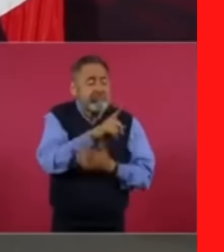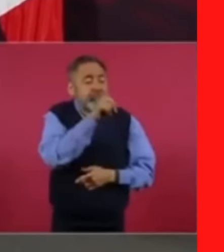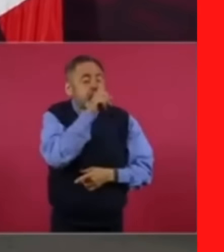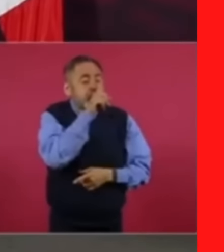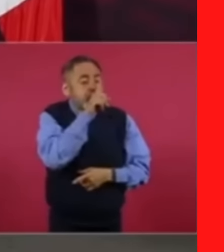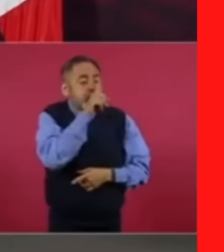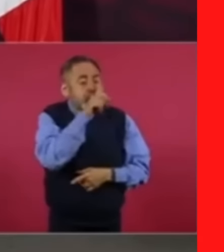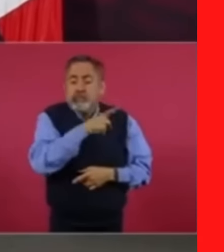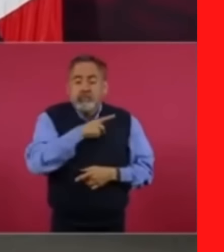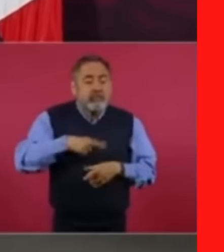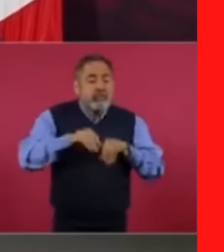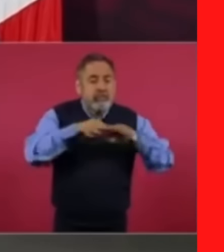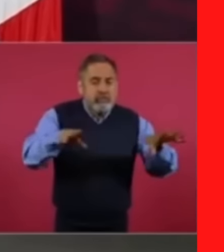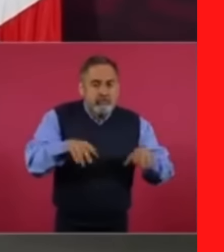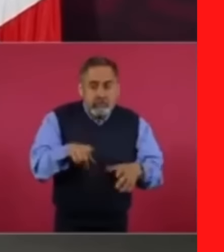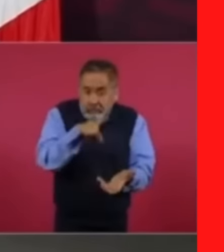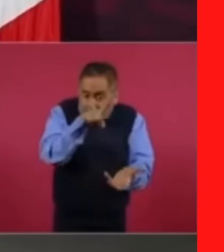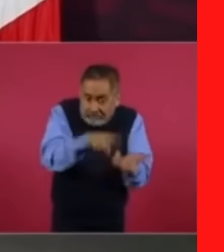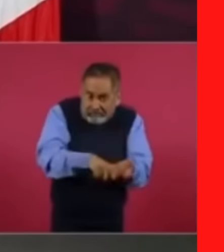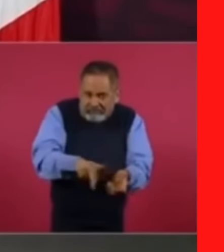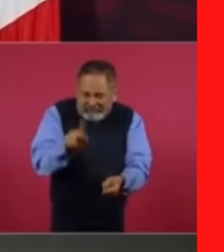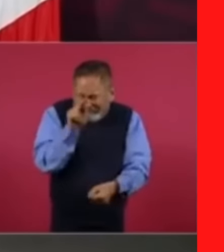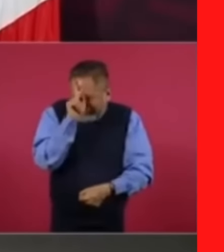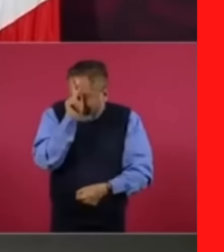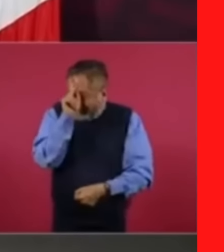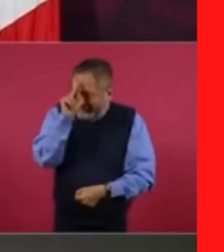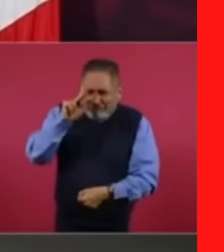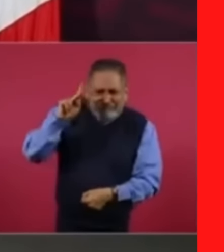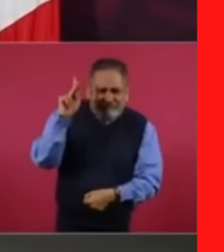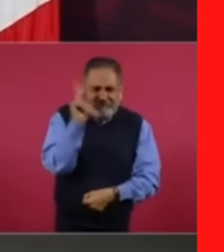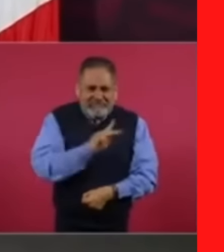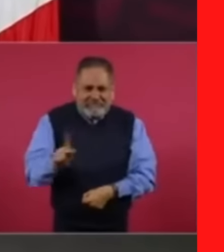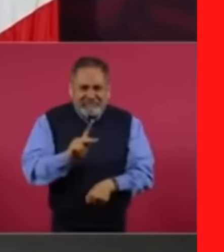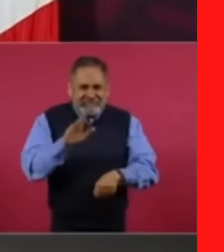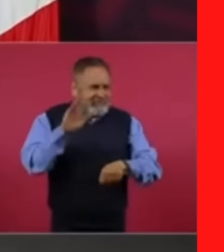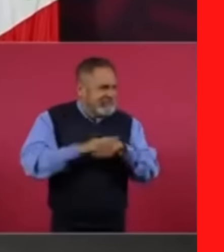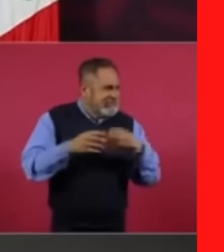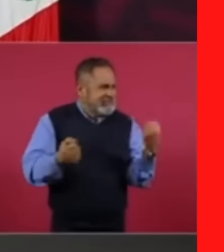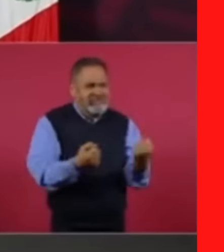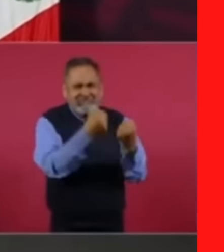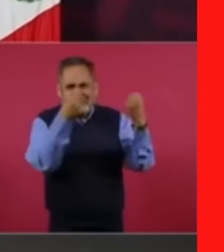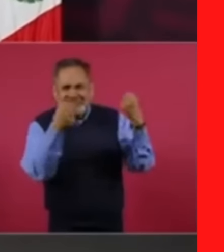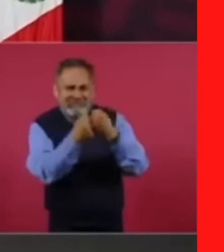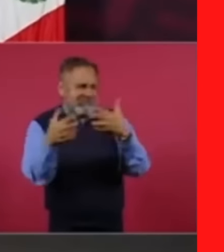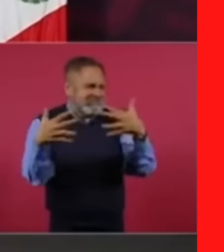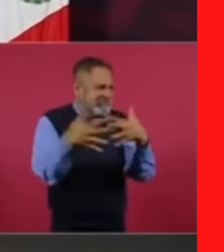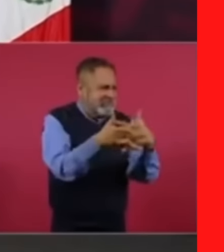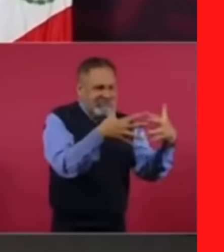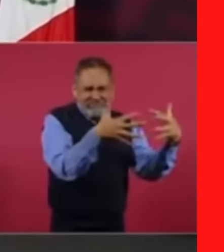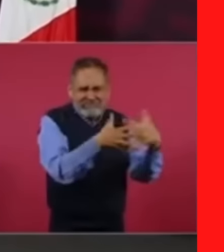Y era cuando más enfrentamientos había,